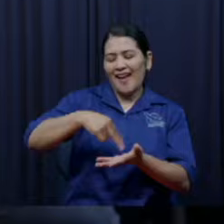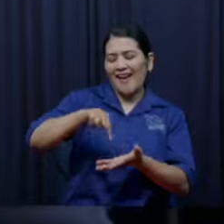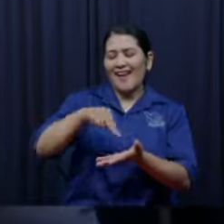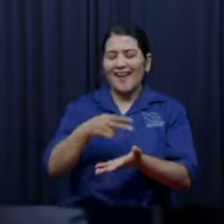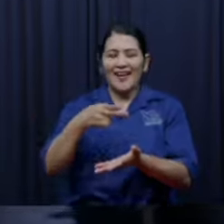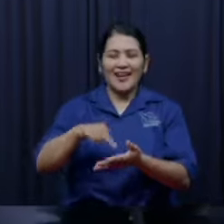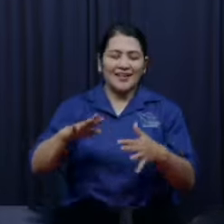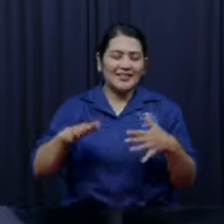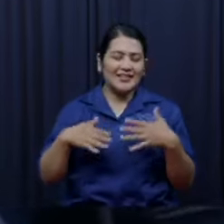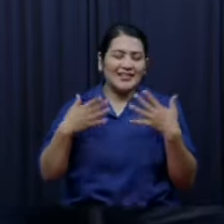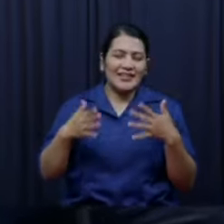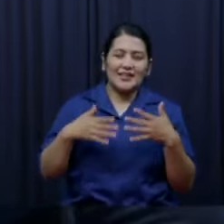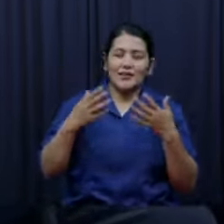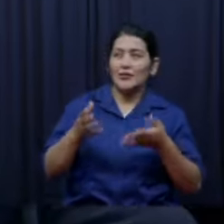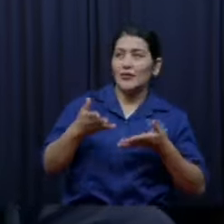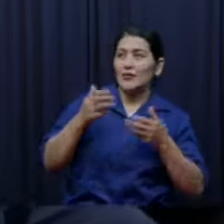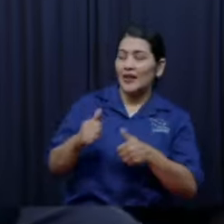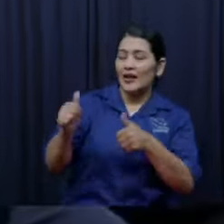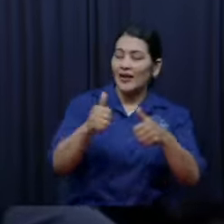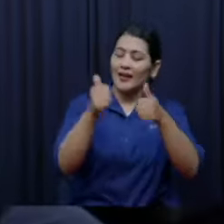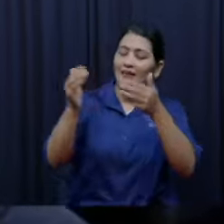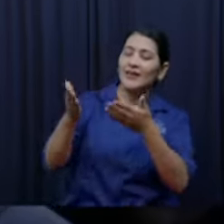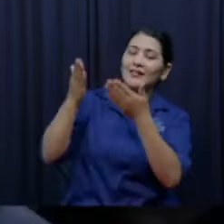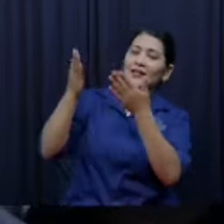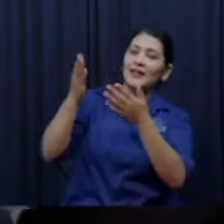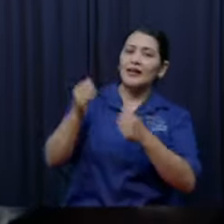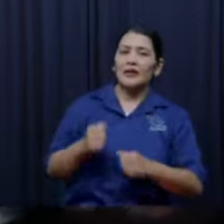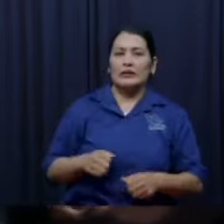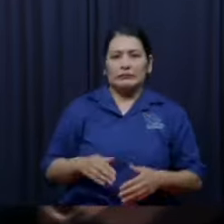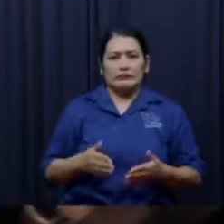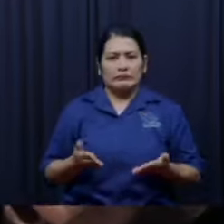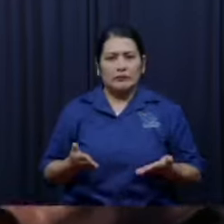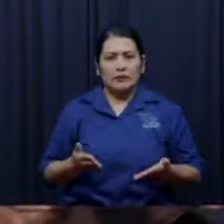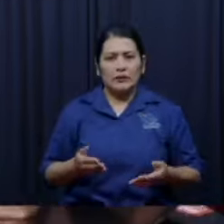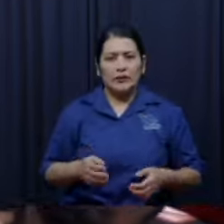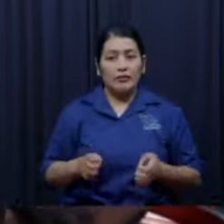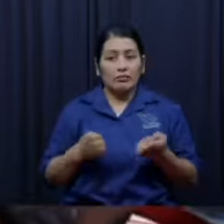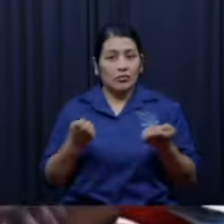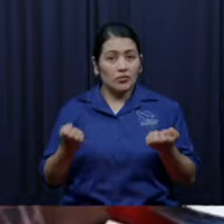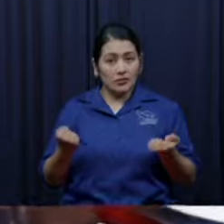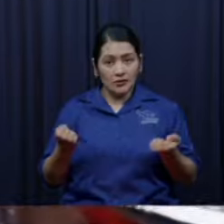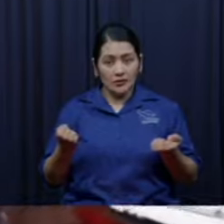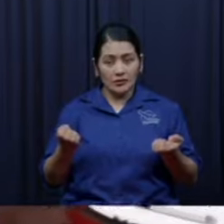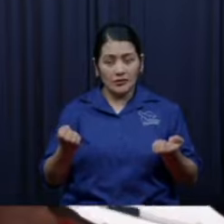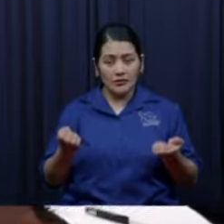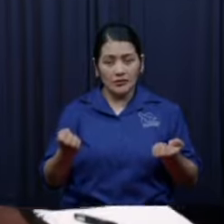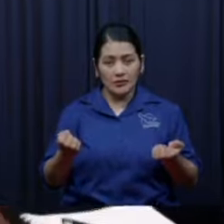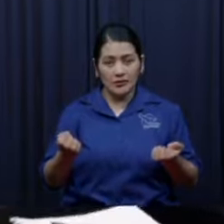que jueguen los de sonido contra video no muchachos no no no y no